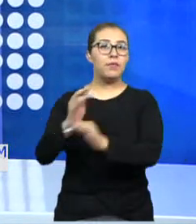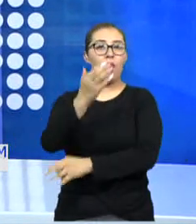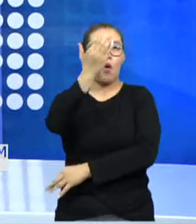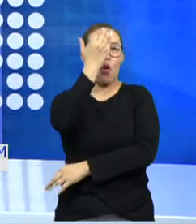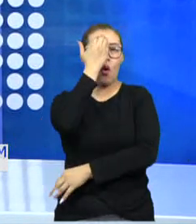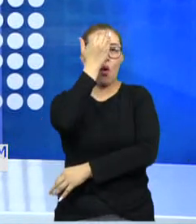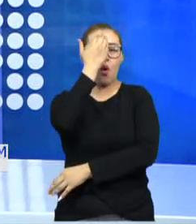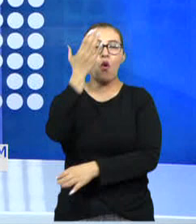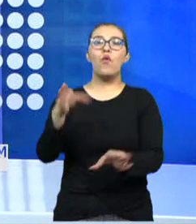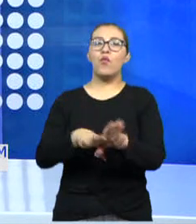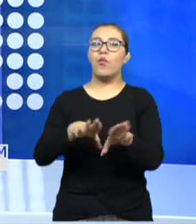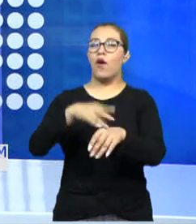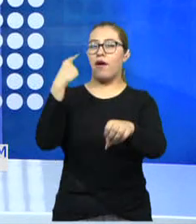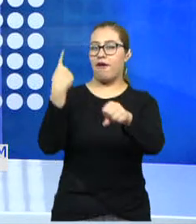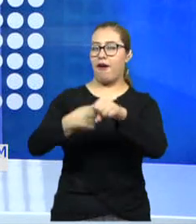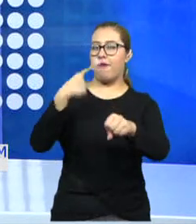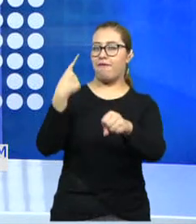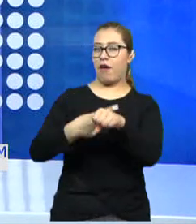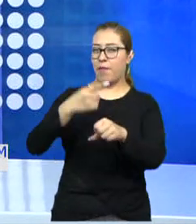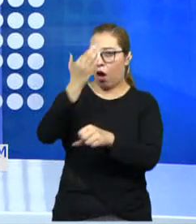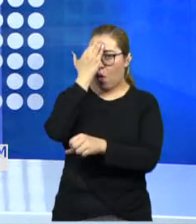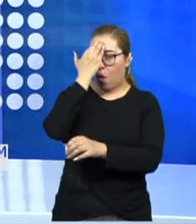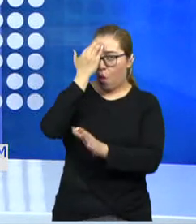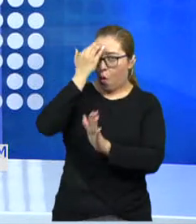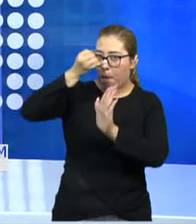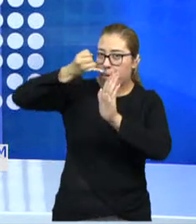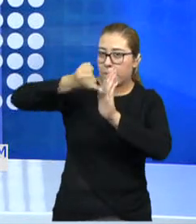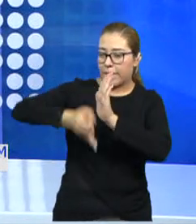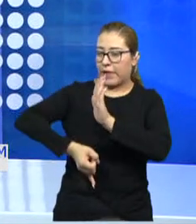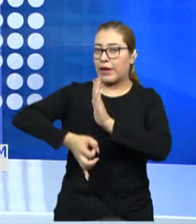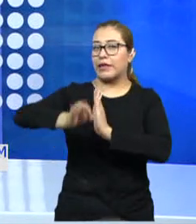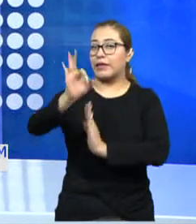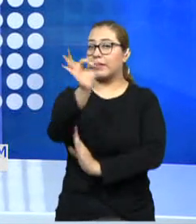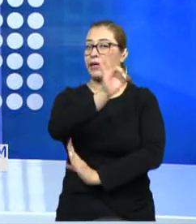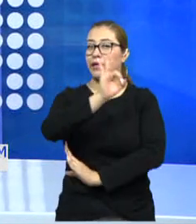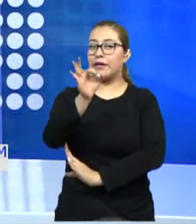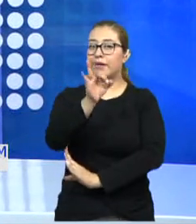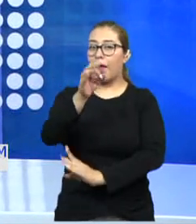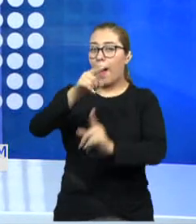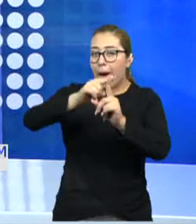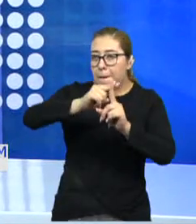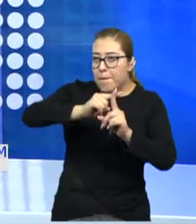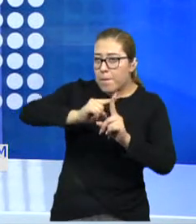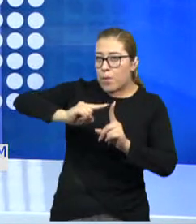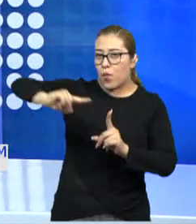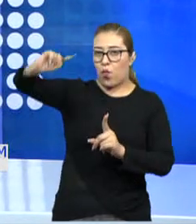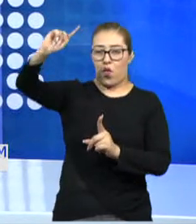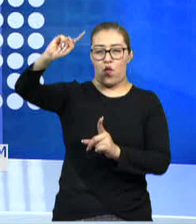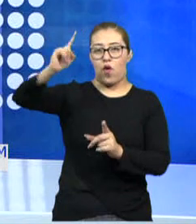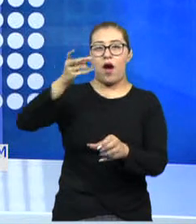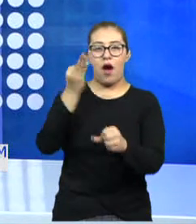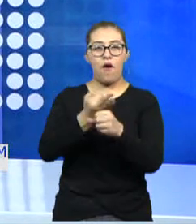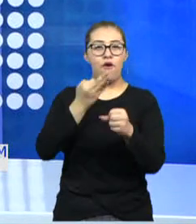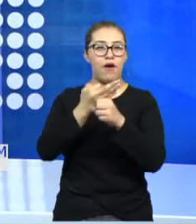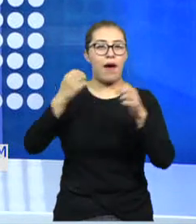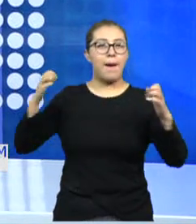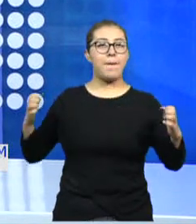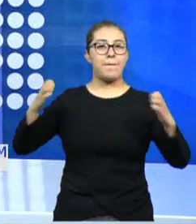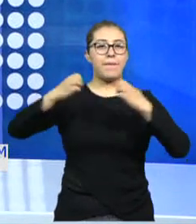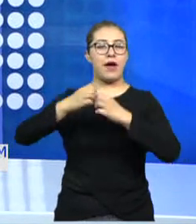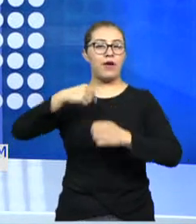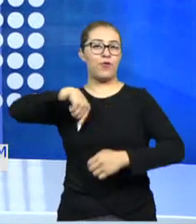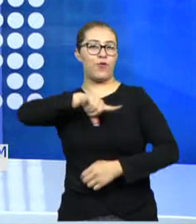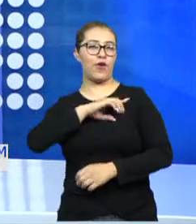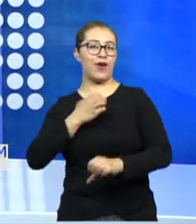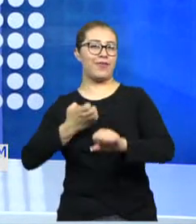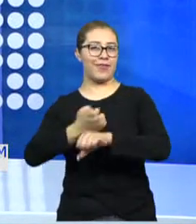desarrollo de la enfermedad y el posible pico de la pandemia en nuestro estado. ¿Estamos en